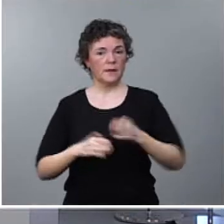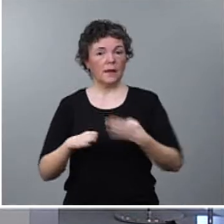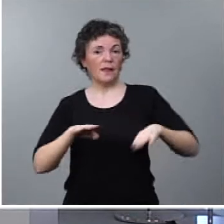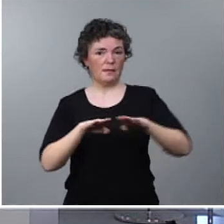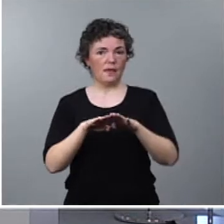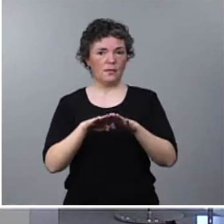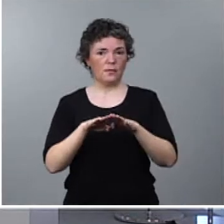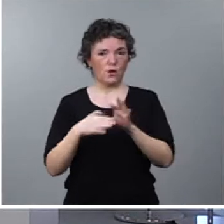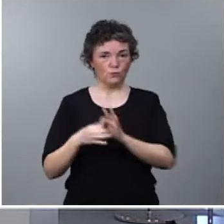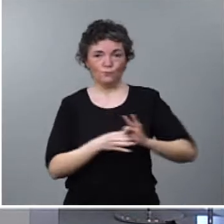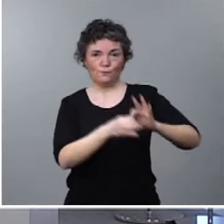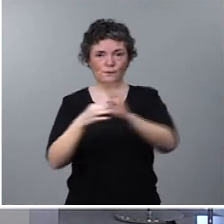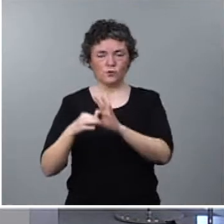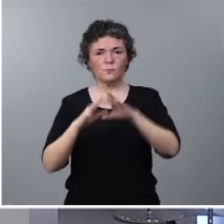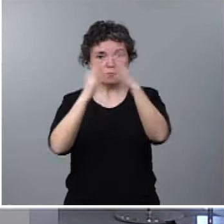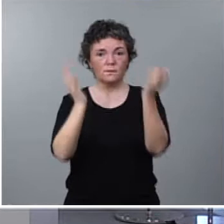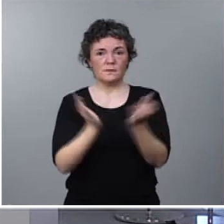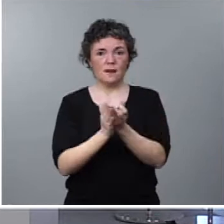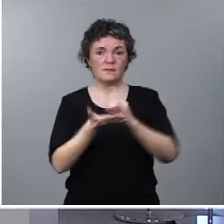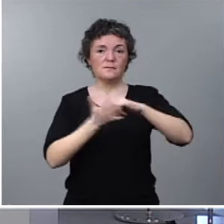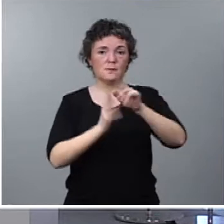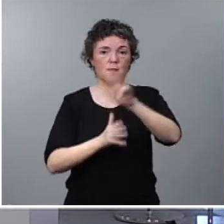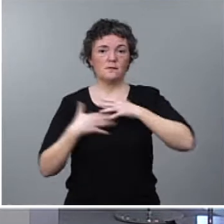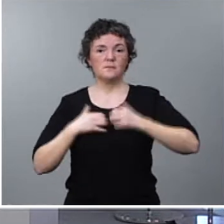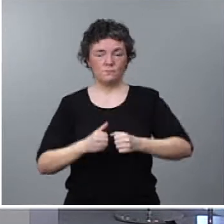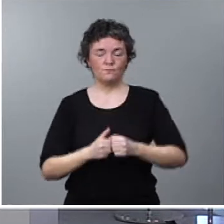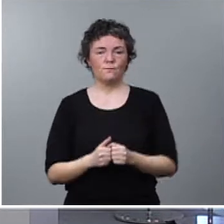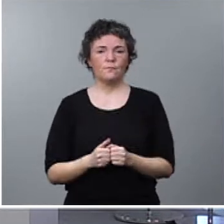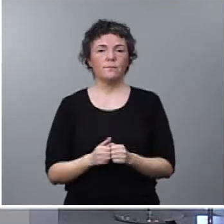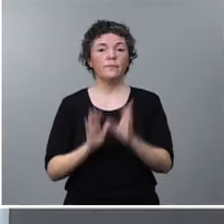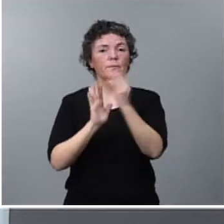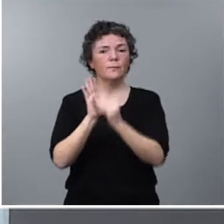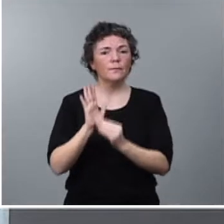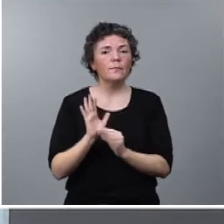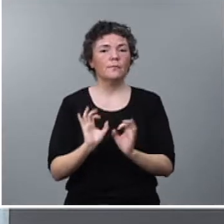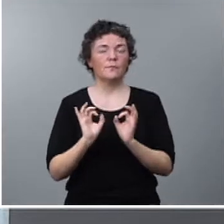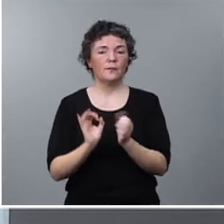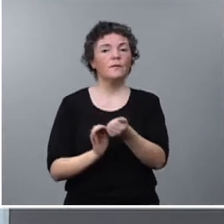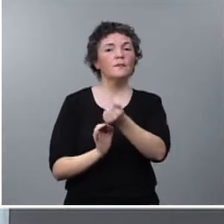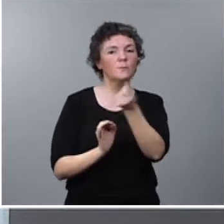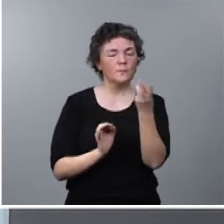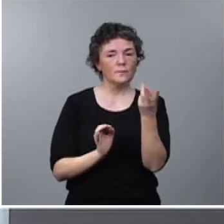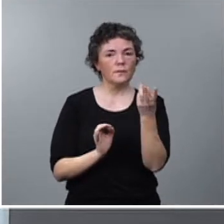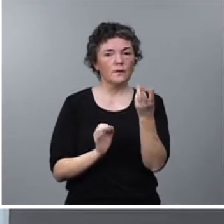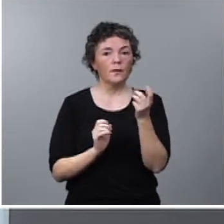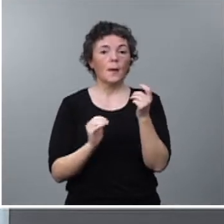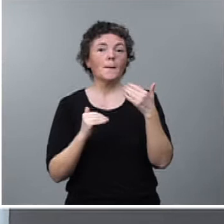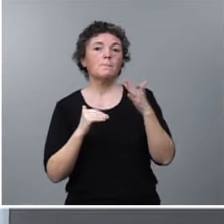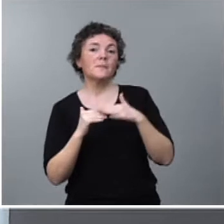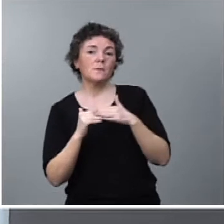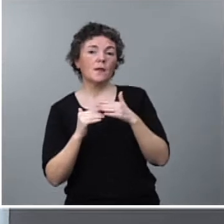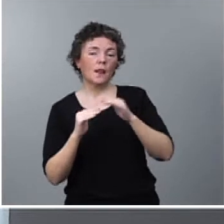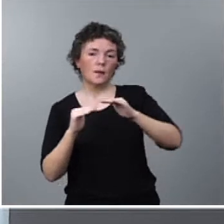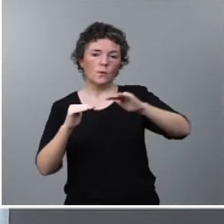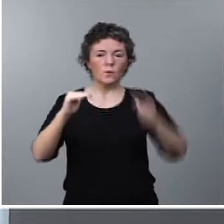cohesión y la universalidad en el sistema de salud, incorporando especialmente aquellas que minimicen o minoren las desigualdades en